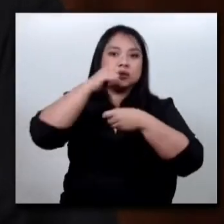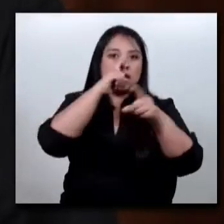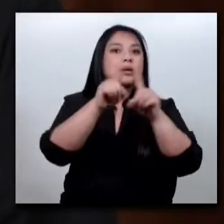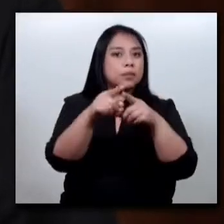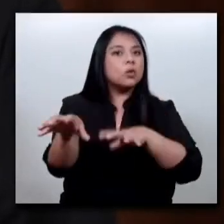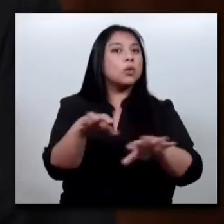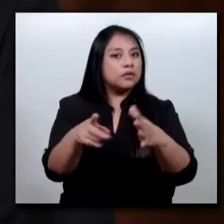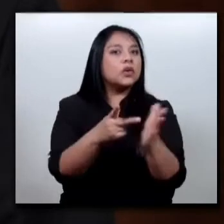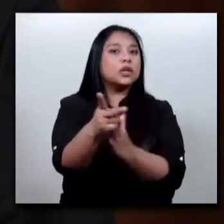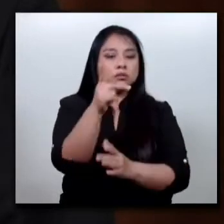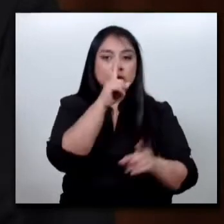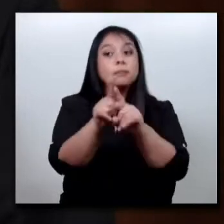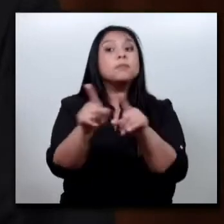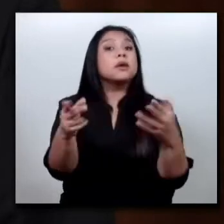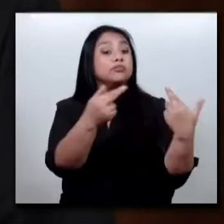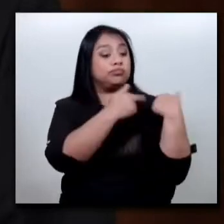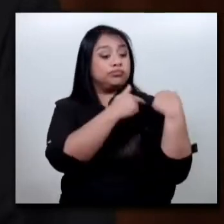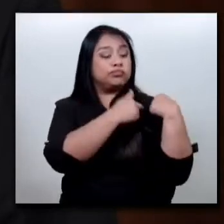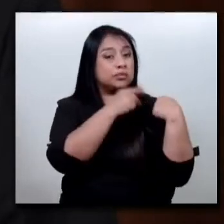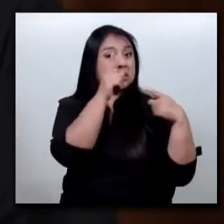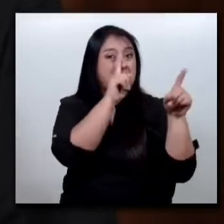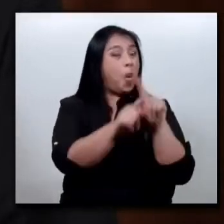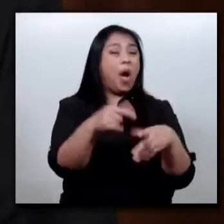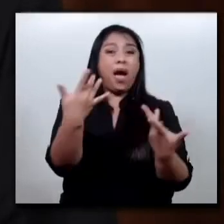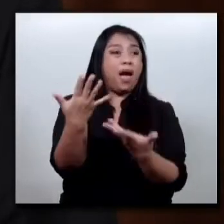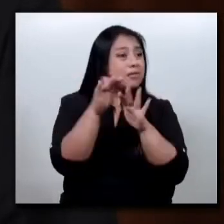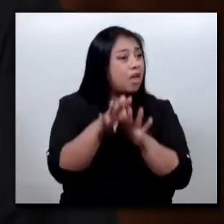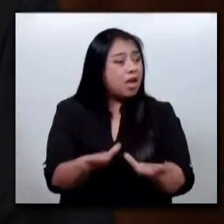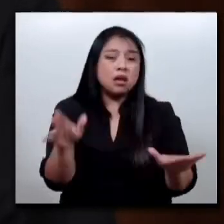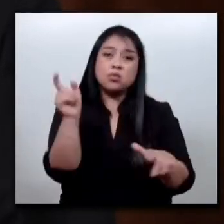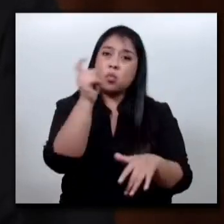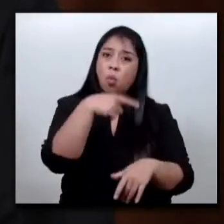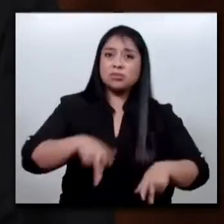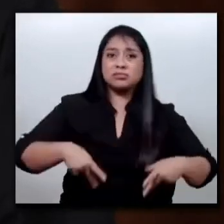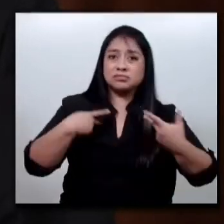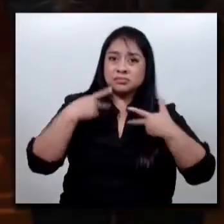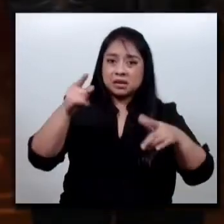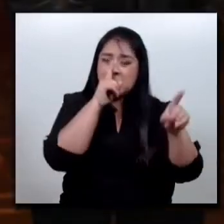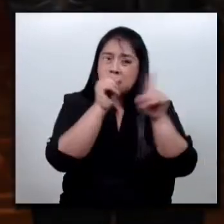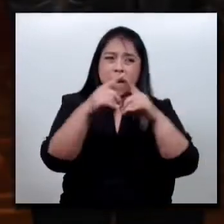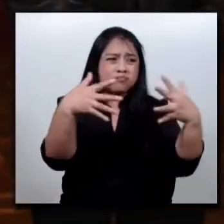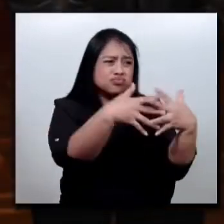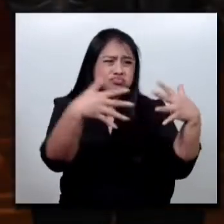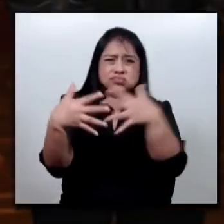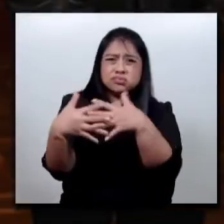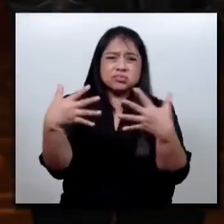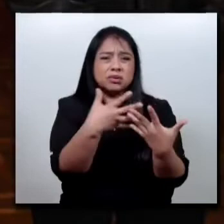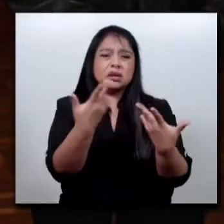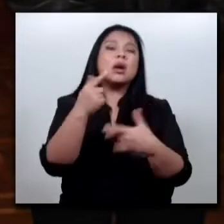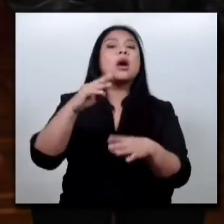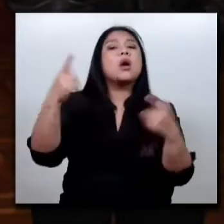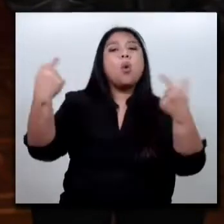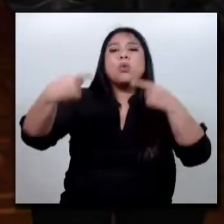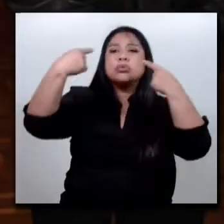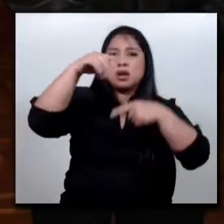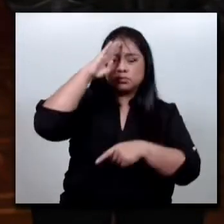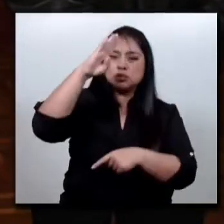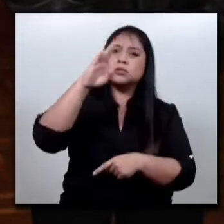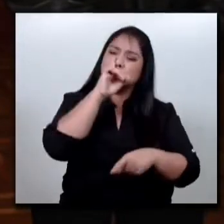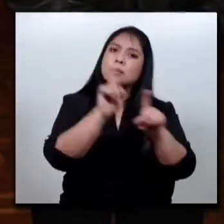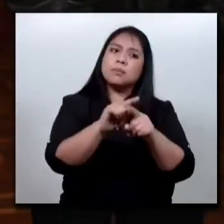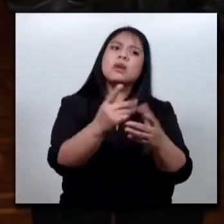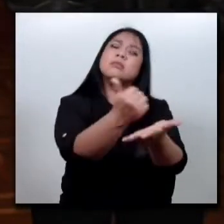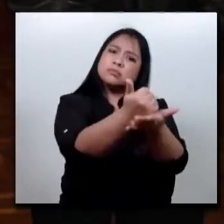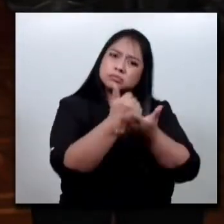que son responsables de la inestabilidad que se vive y de los ataques contra las autoridades. Insto a la población a que contribuya